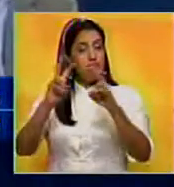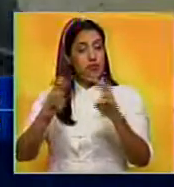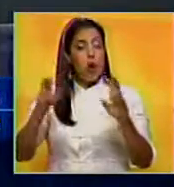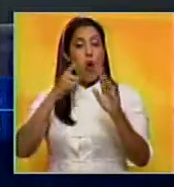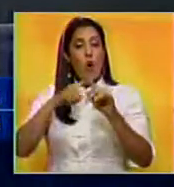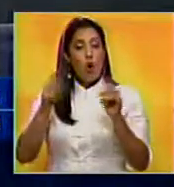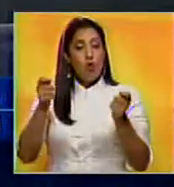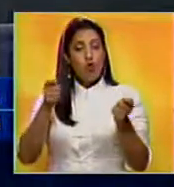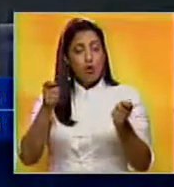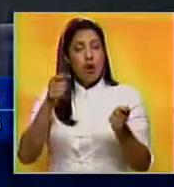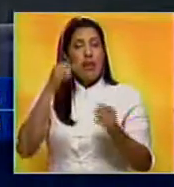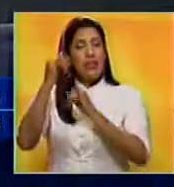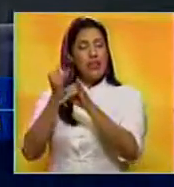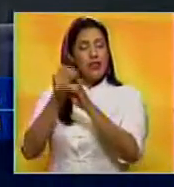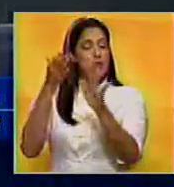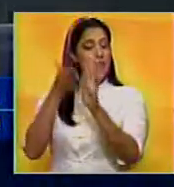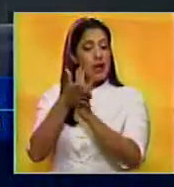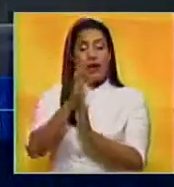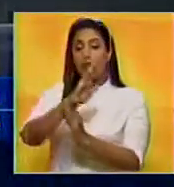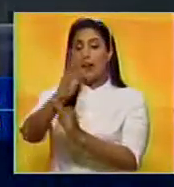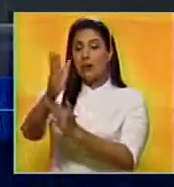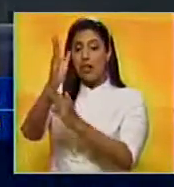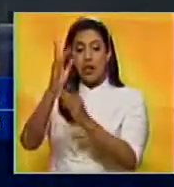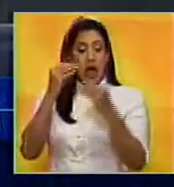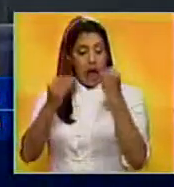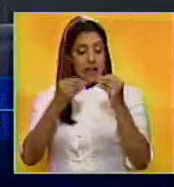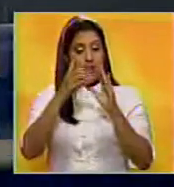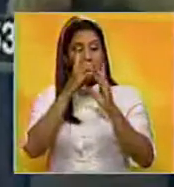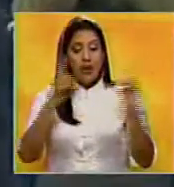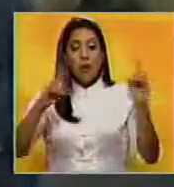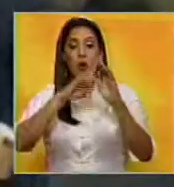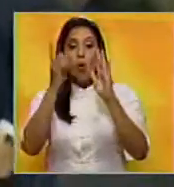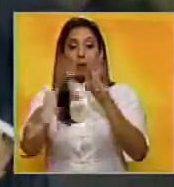medidas en el ámbito internacional para establecer la democracia plena en Venezuela.